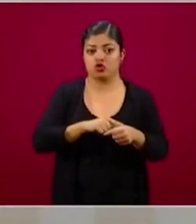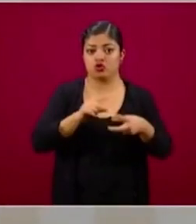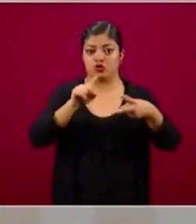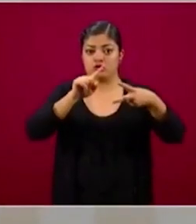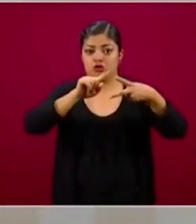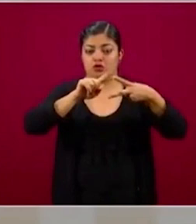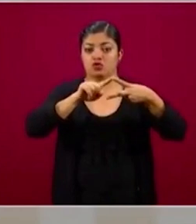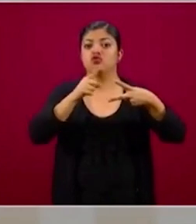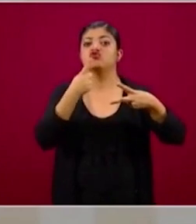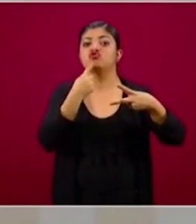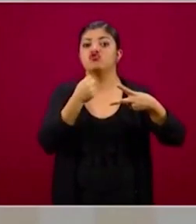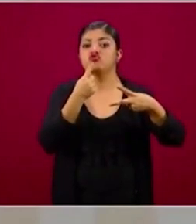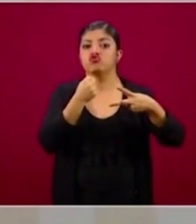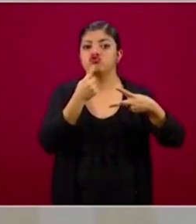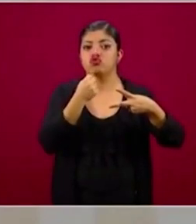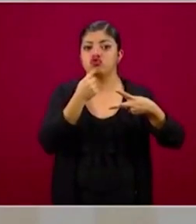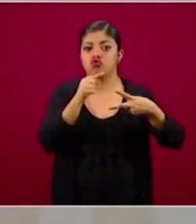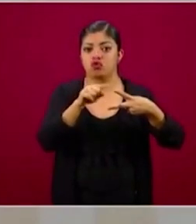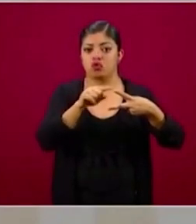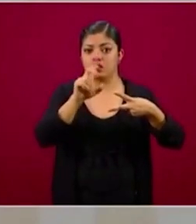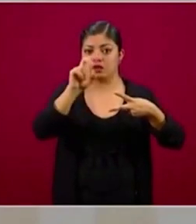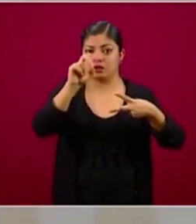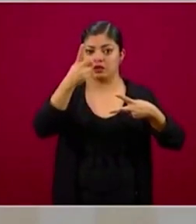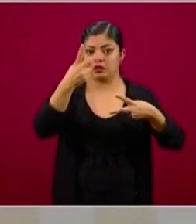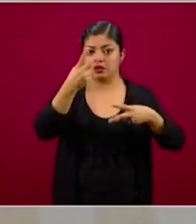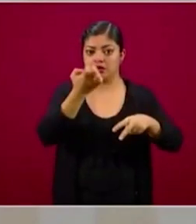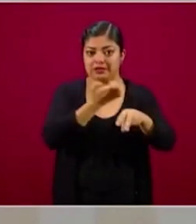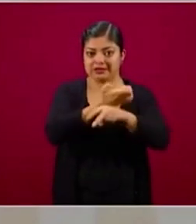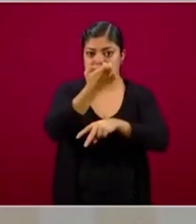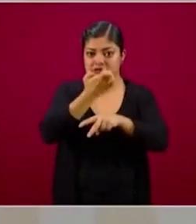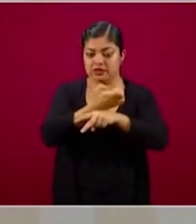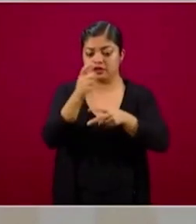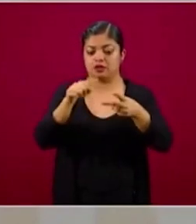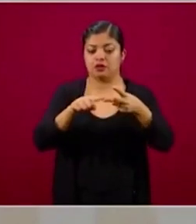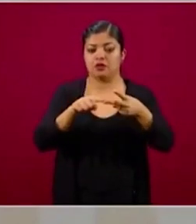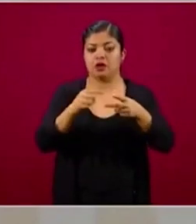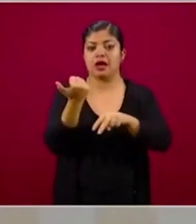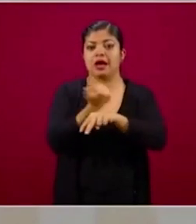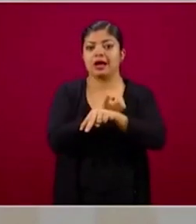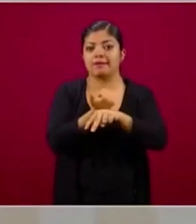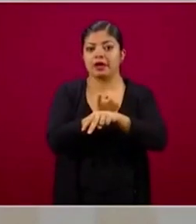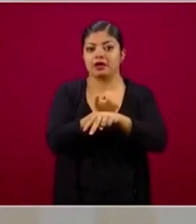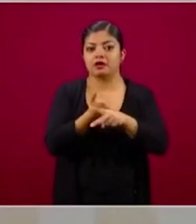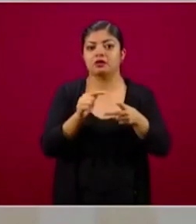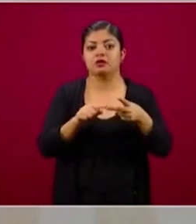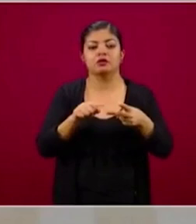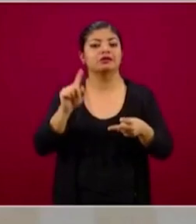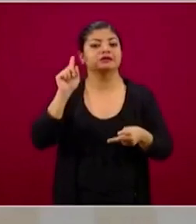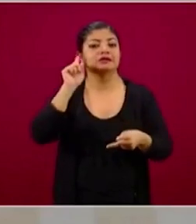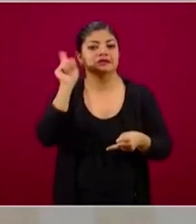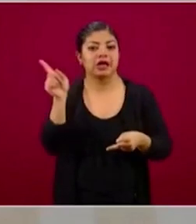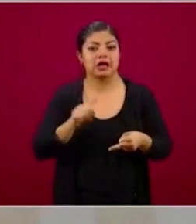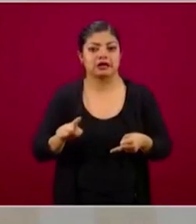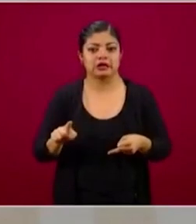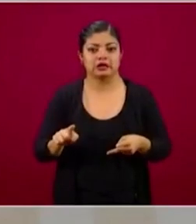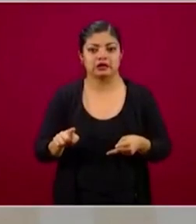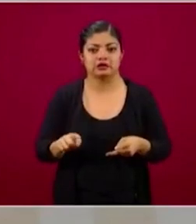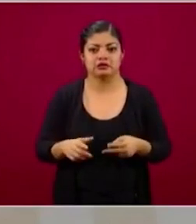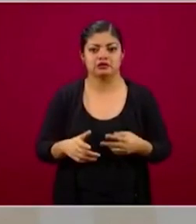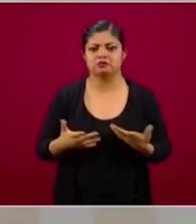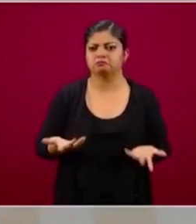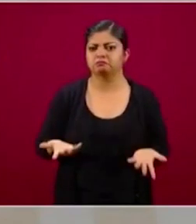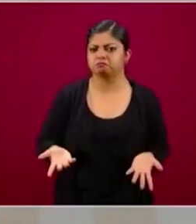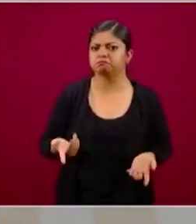rojo en 31 estados y un amarillo en el estado de Zacatecas. ¿A qué